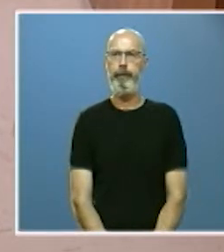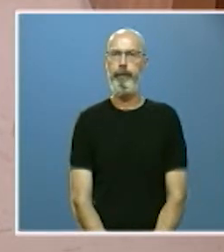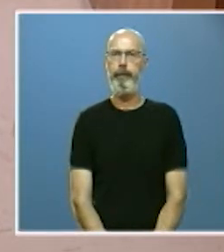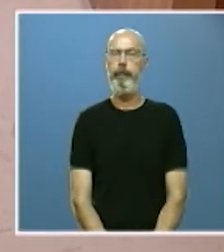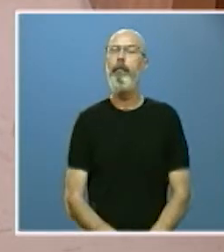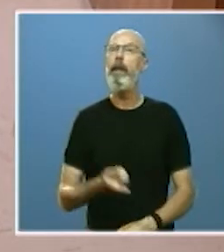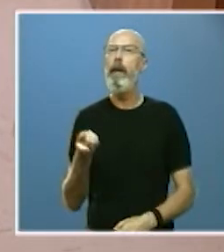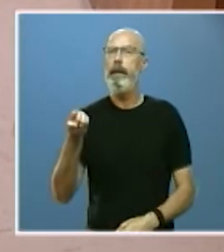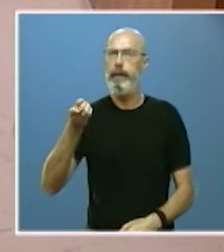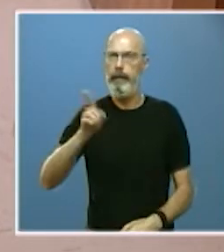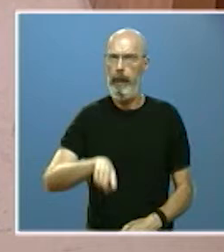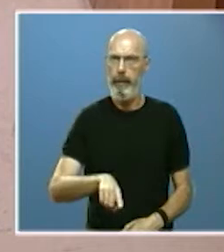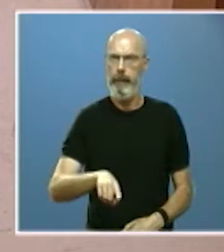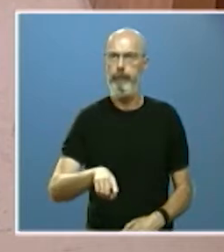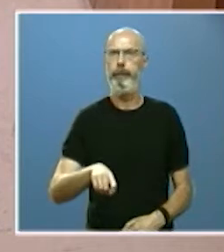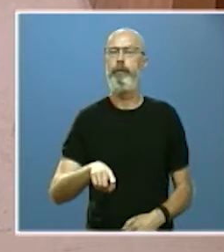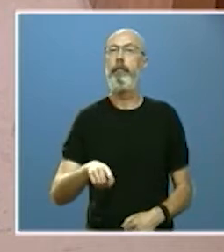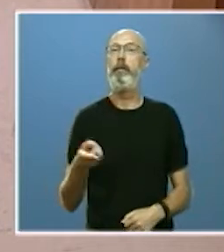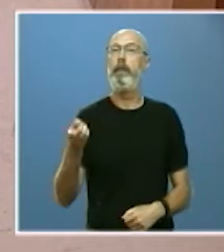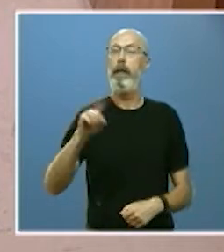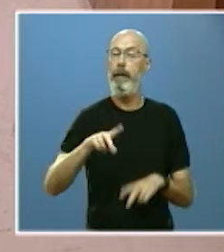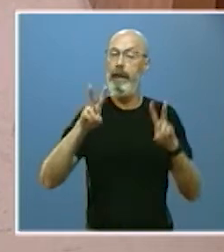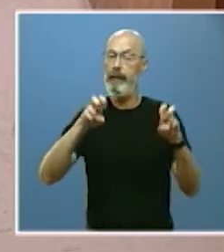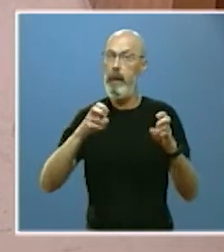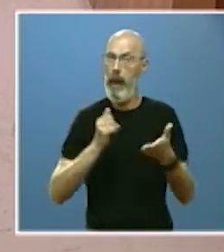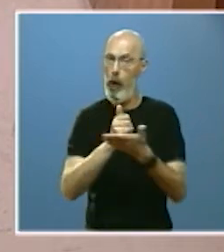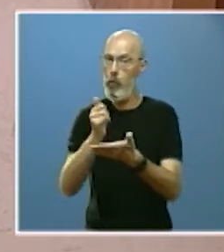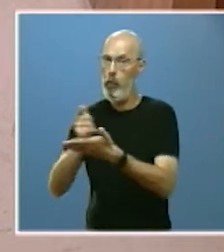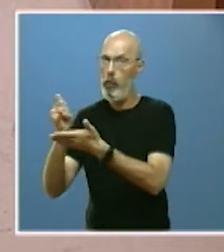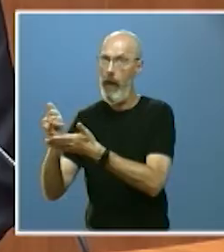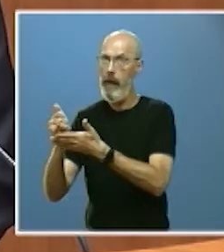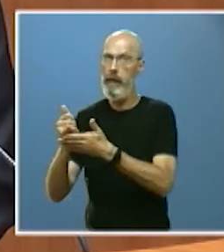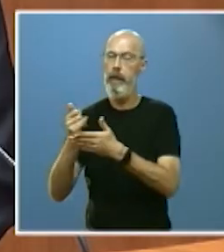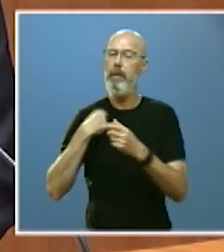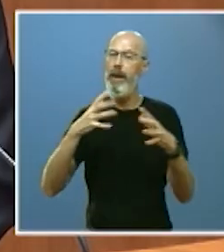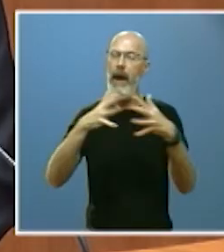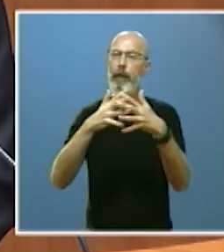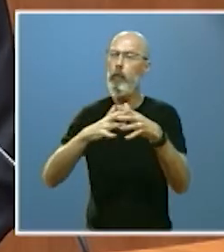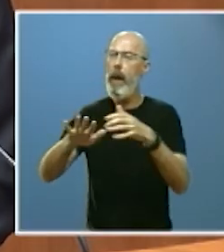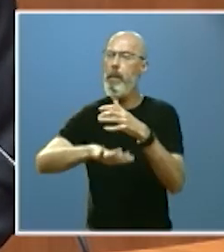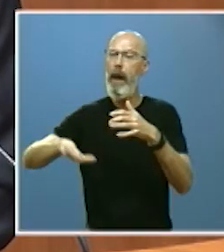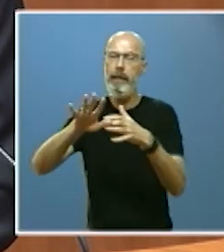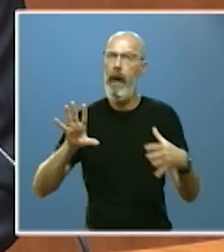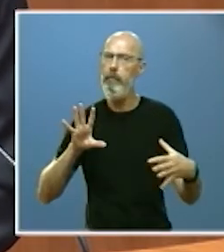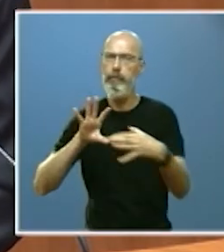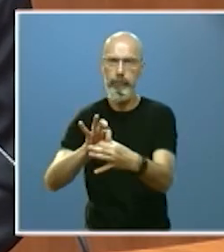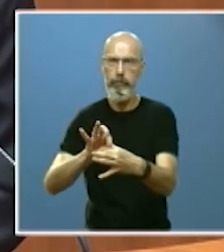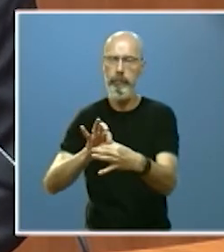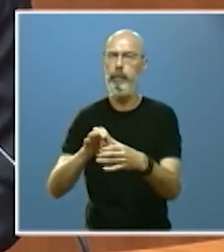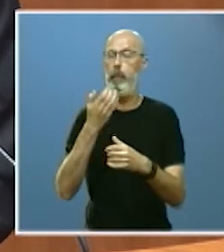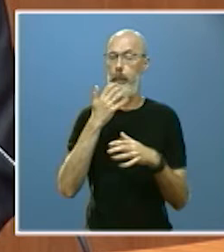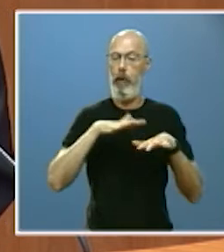también también sobre el medio rural se desarrollan muchas de las infraestructuras básicas dentro de la red